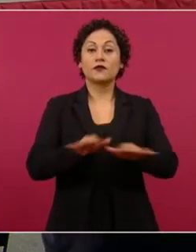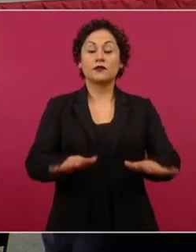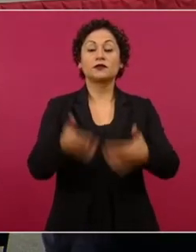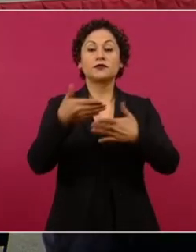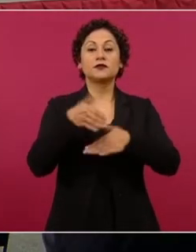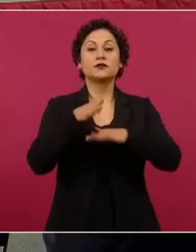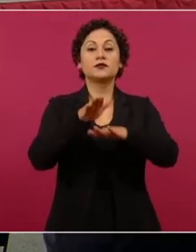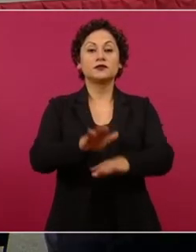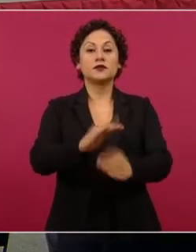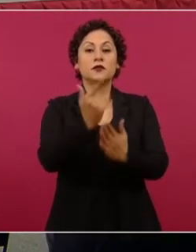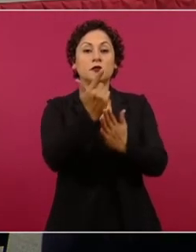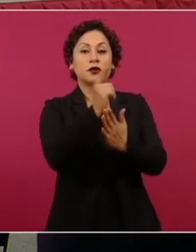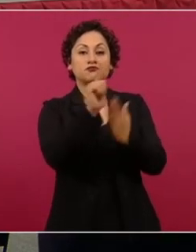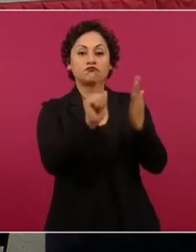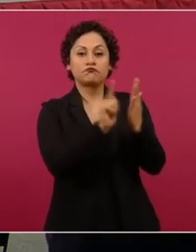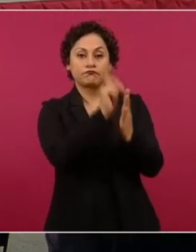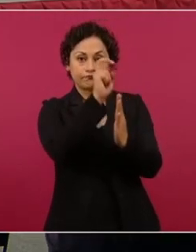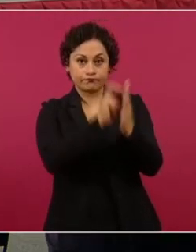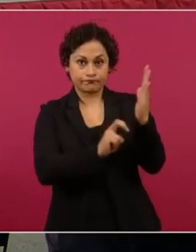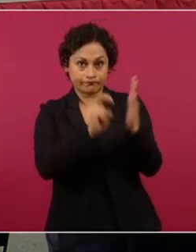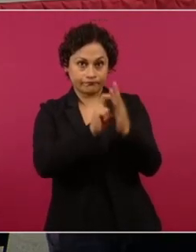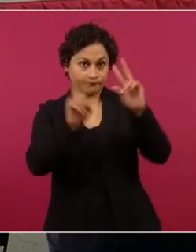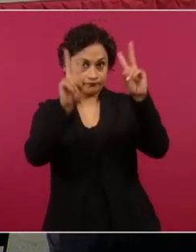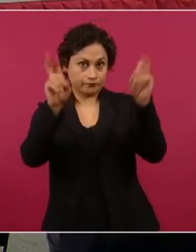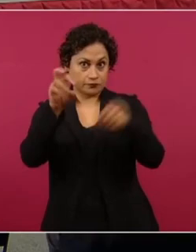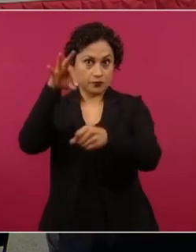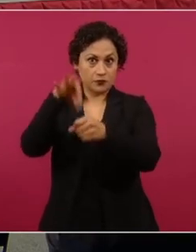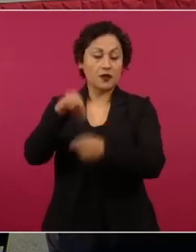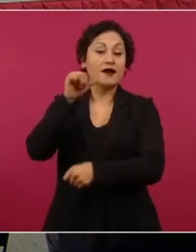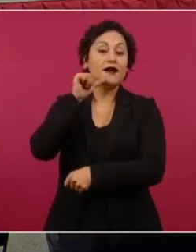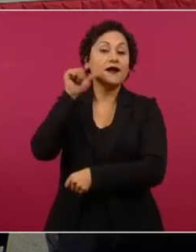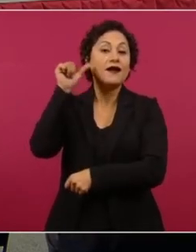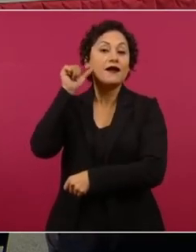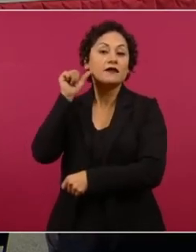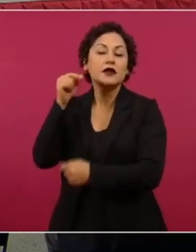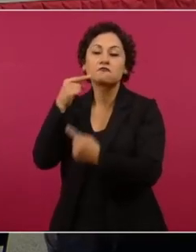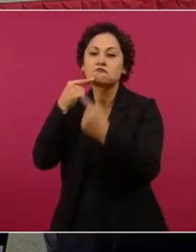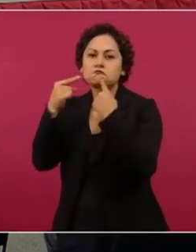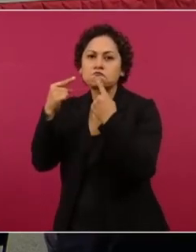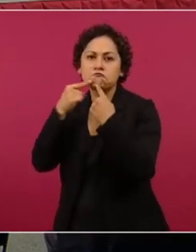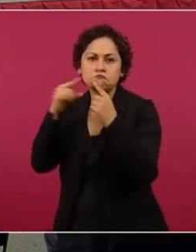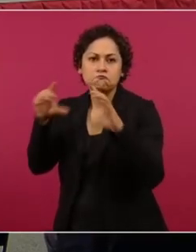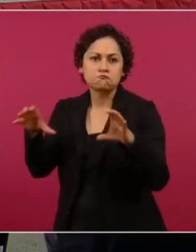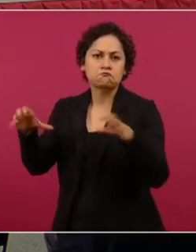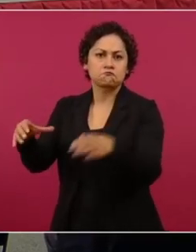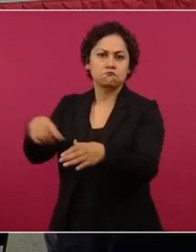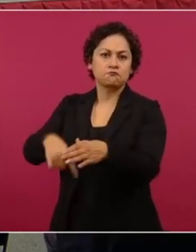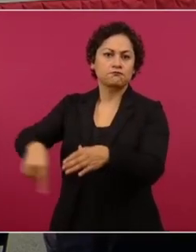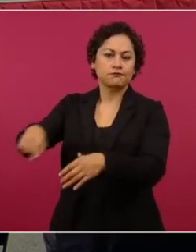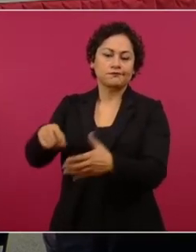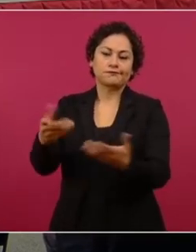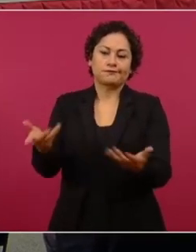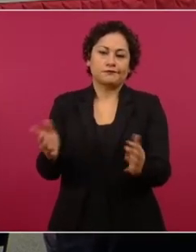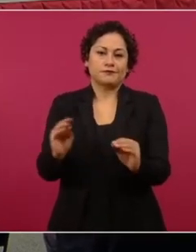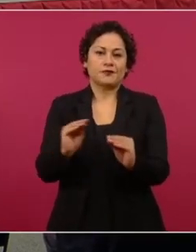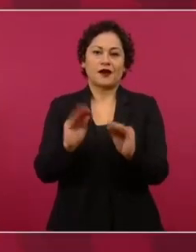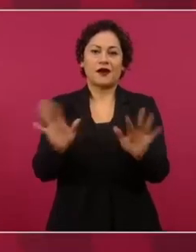electoral que se discutió ayer. Como era de esperarse,